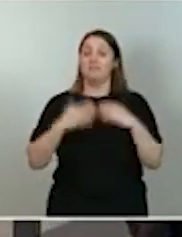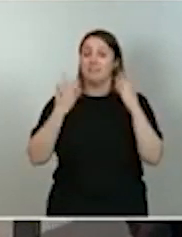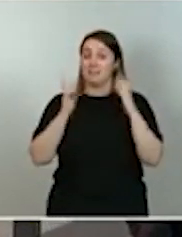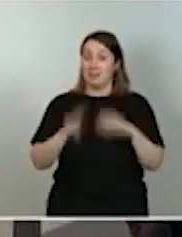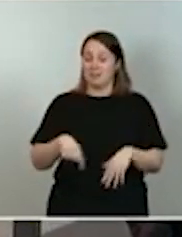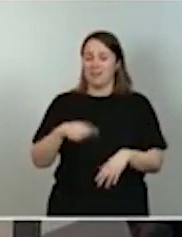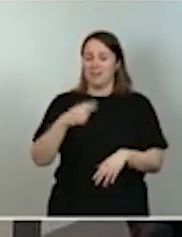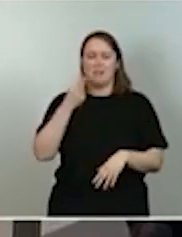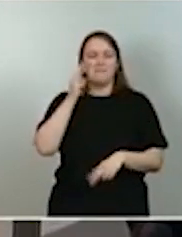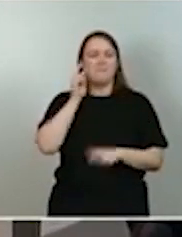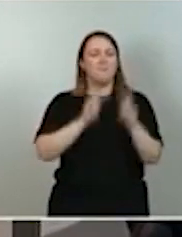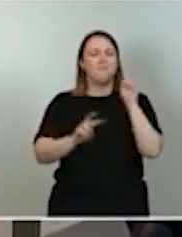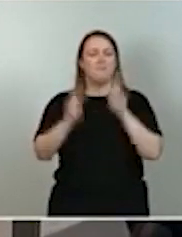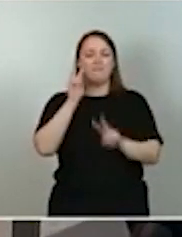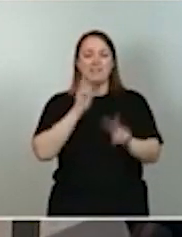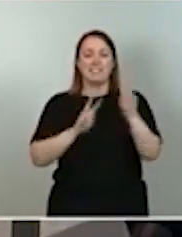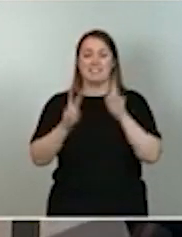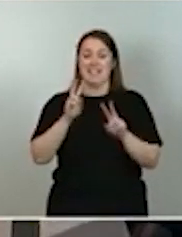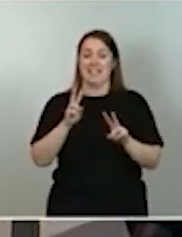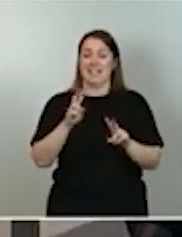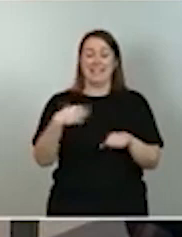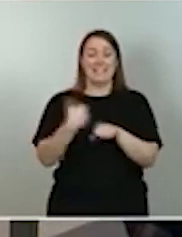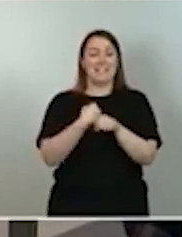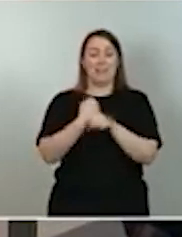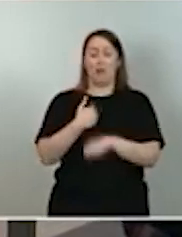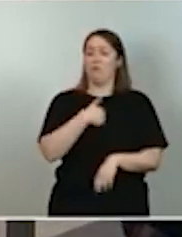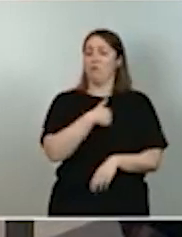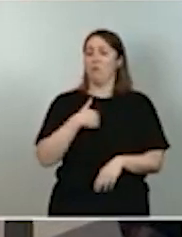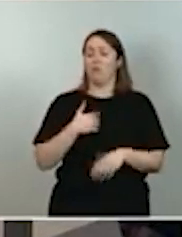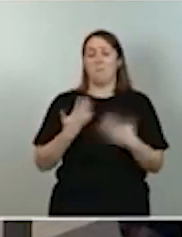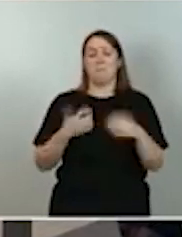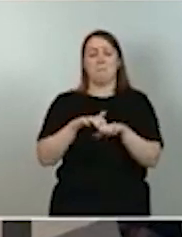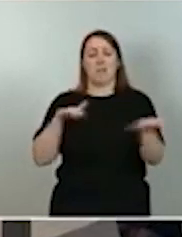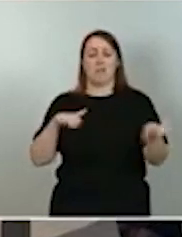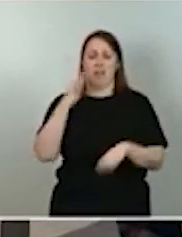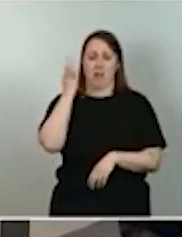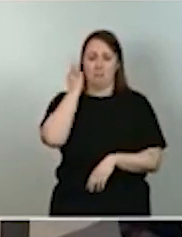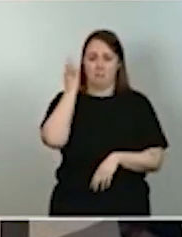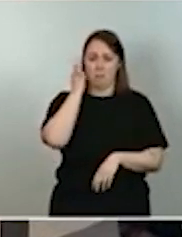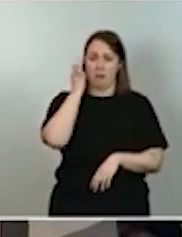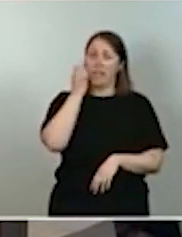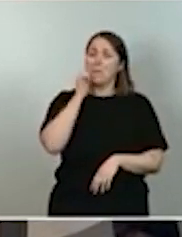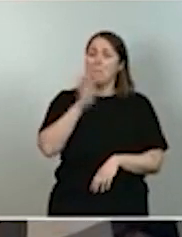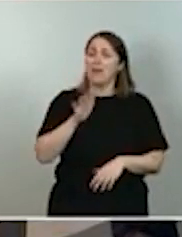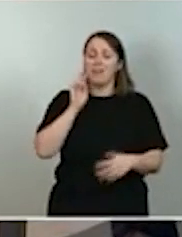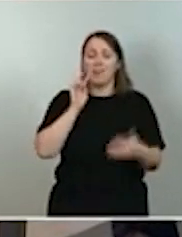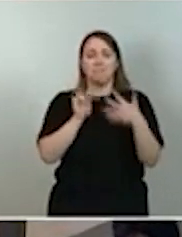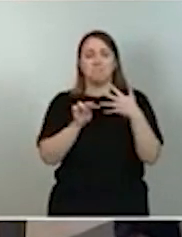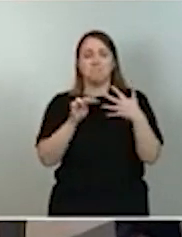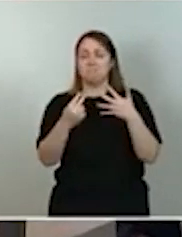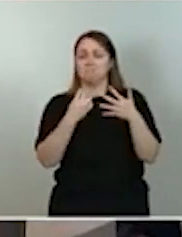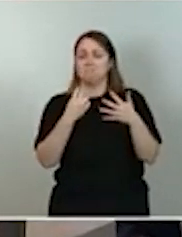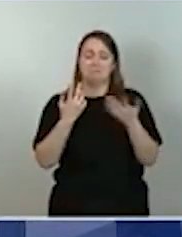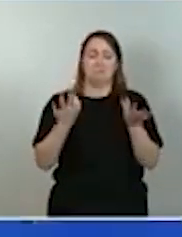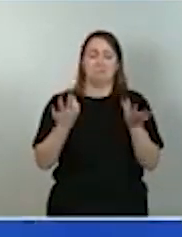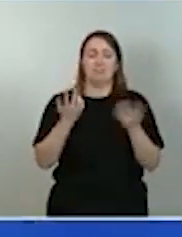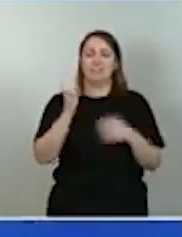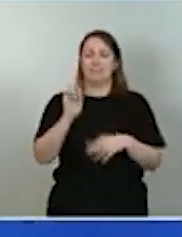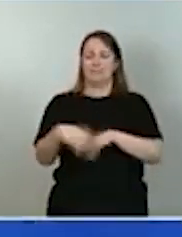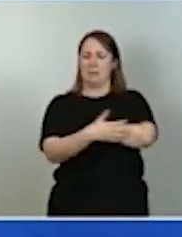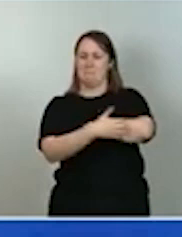que hacen fundamentalmente mujeres y que parece invisible y reduciendo los niveles de precariedad y de economía sumergida.